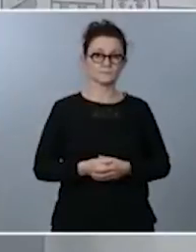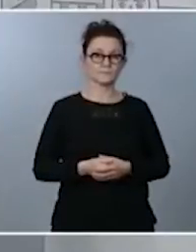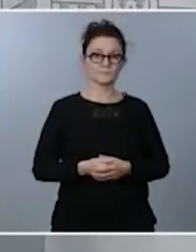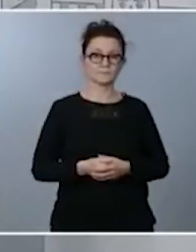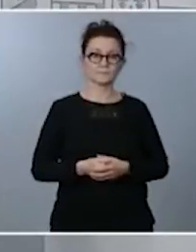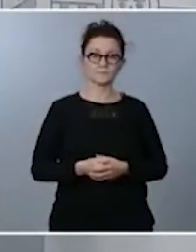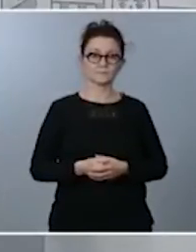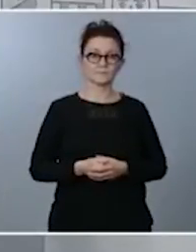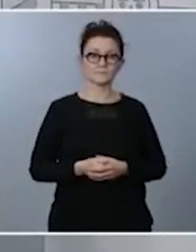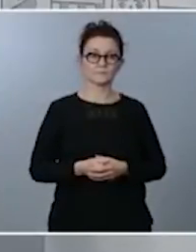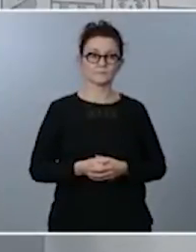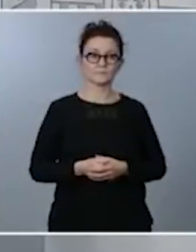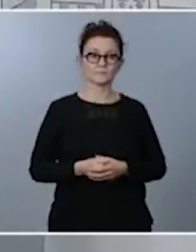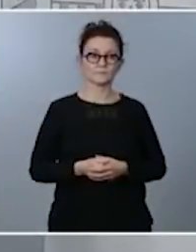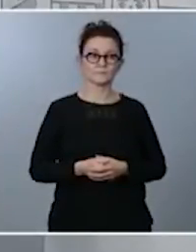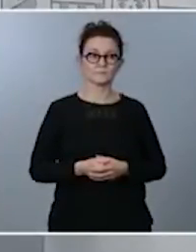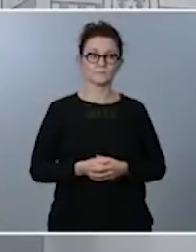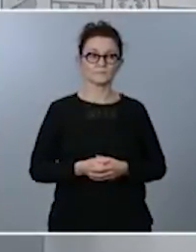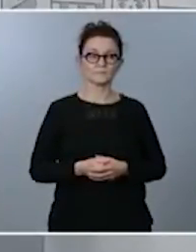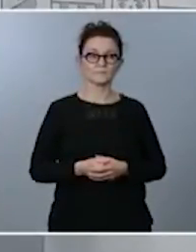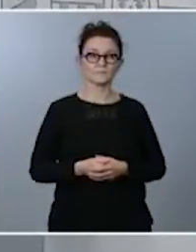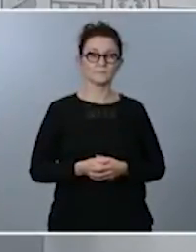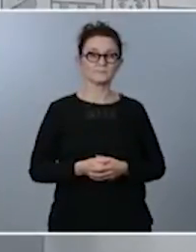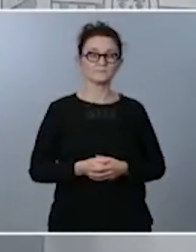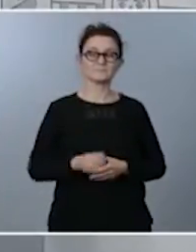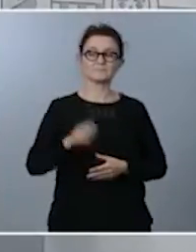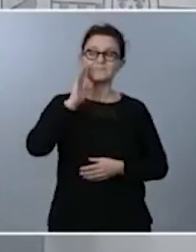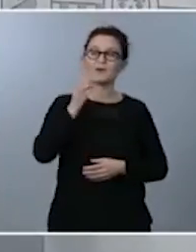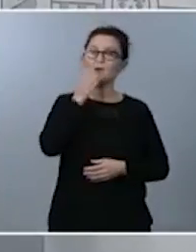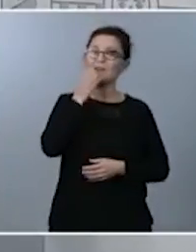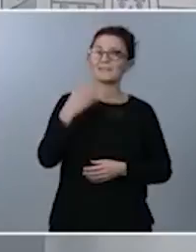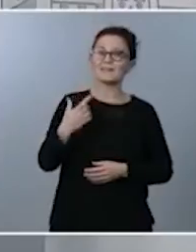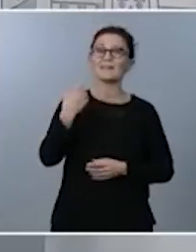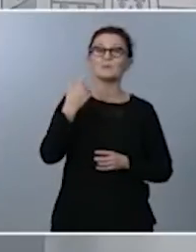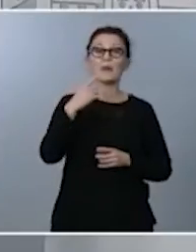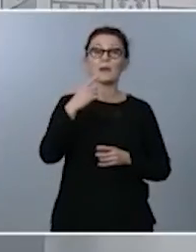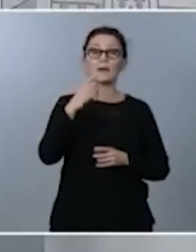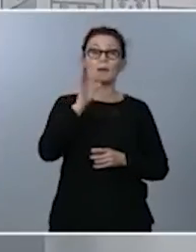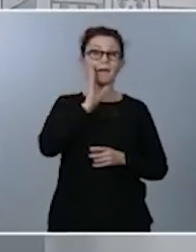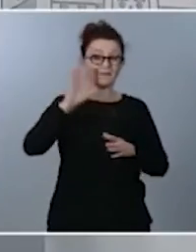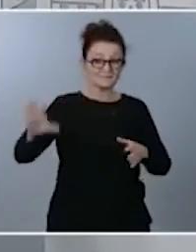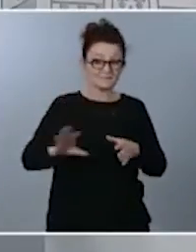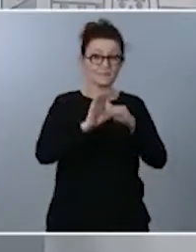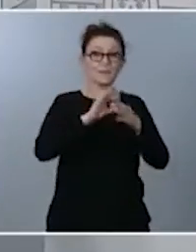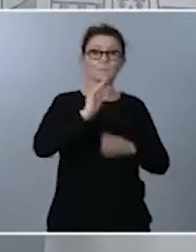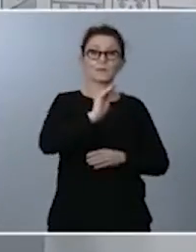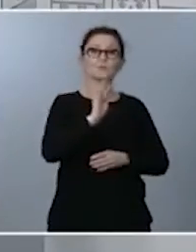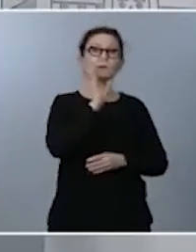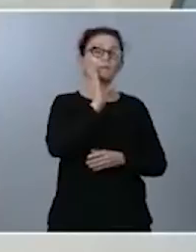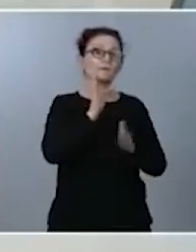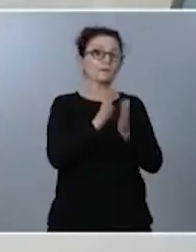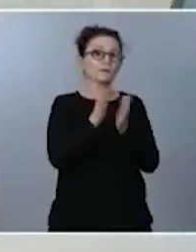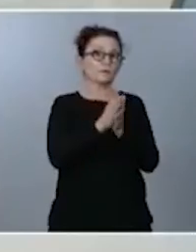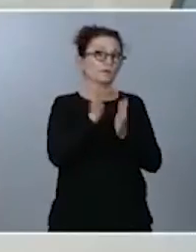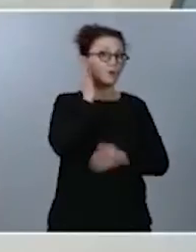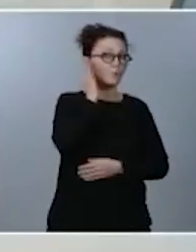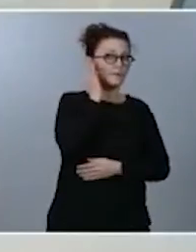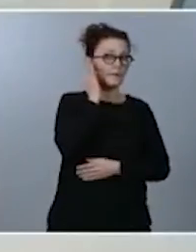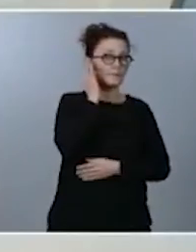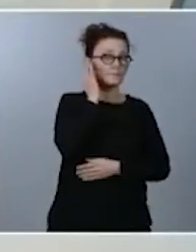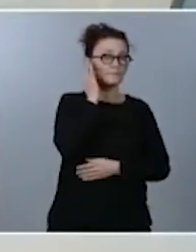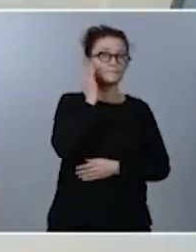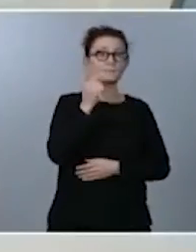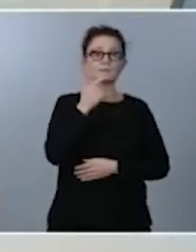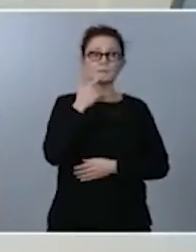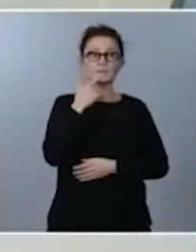Hola, ¿qué tal? Sí, al hilo de la pregunta de la compañera, pero ustedes en el plan presupuestario que acaban de enviar a Bruselas